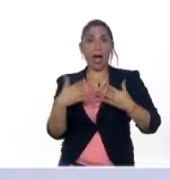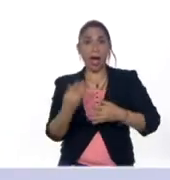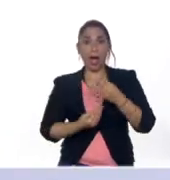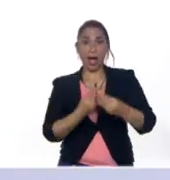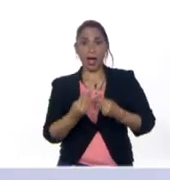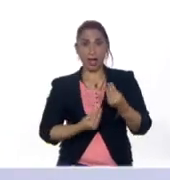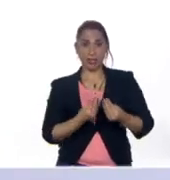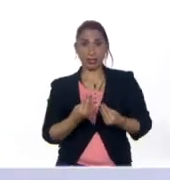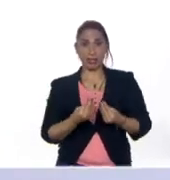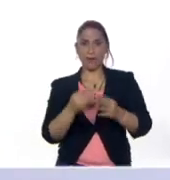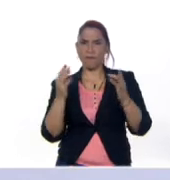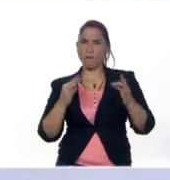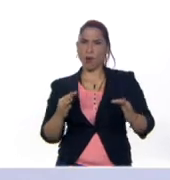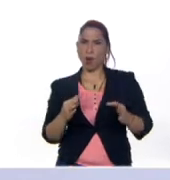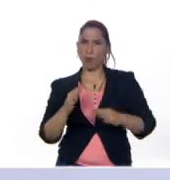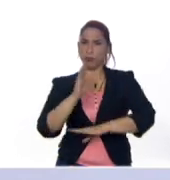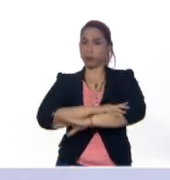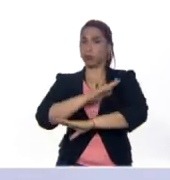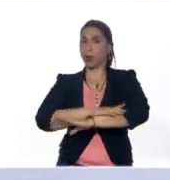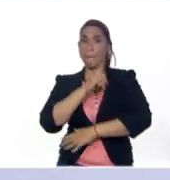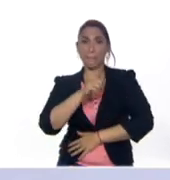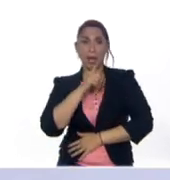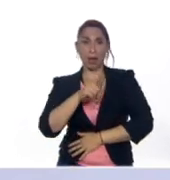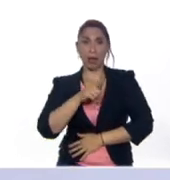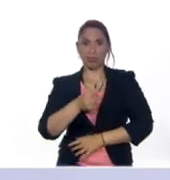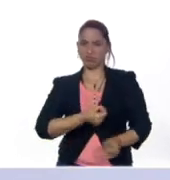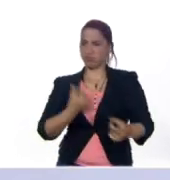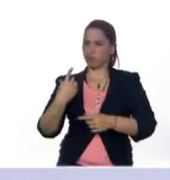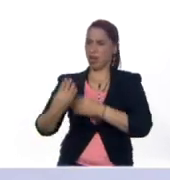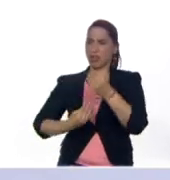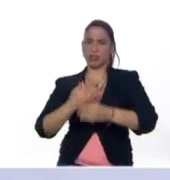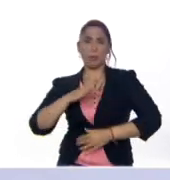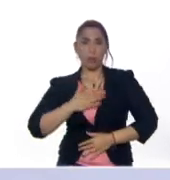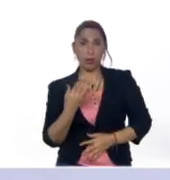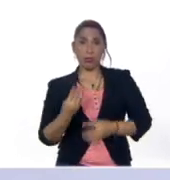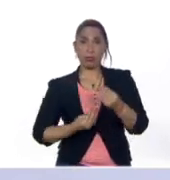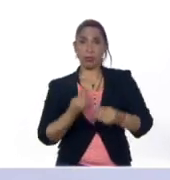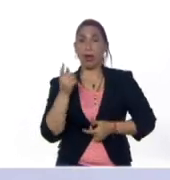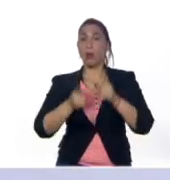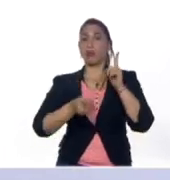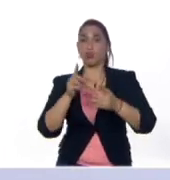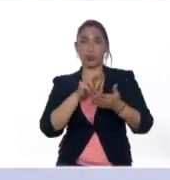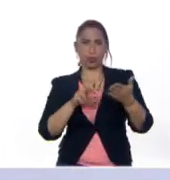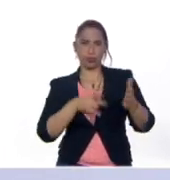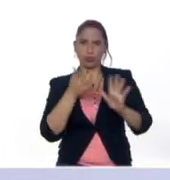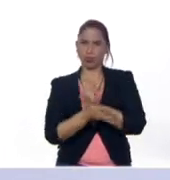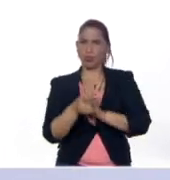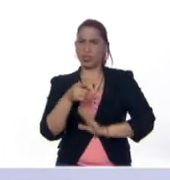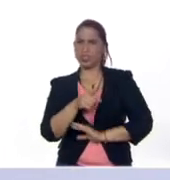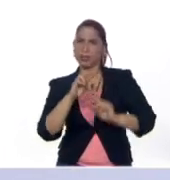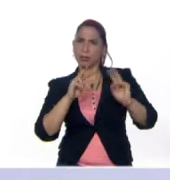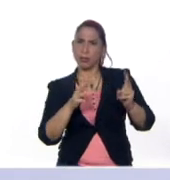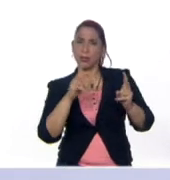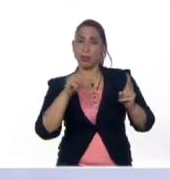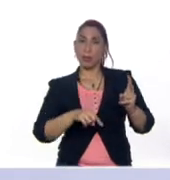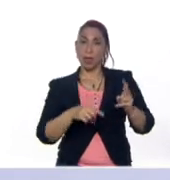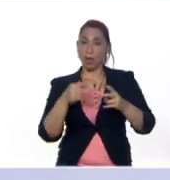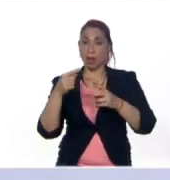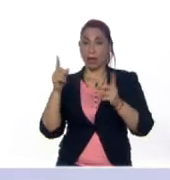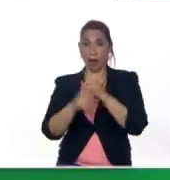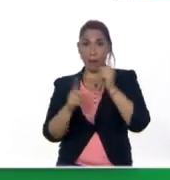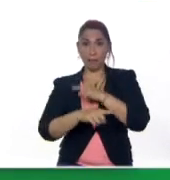conducta no adecuada lo vamos a enviar a que él pueda realizar alguna lectura al respecto. Variar el tiempo